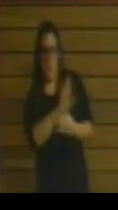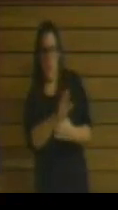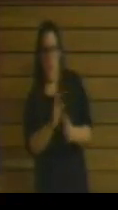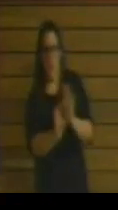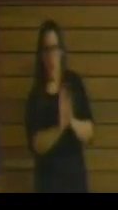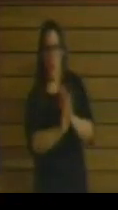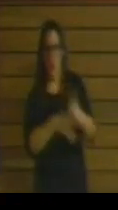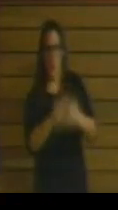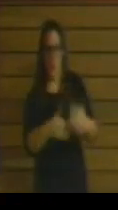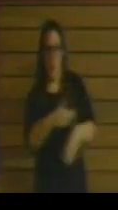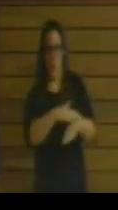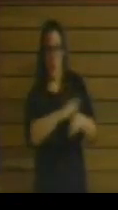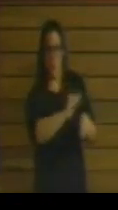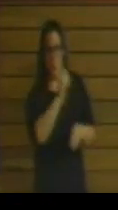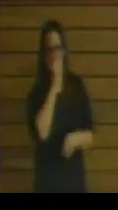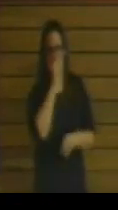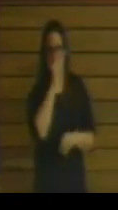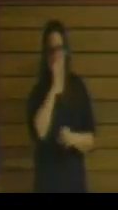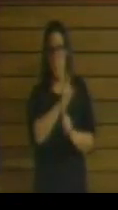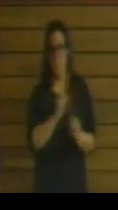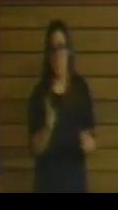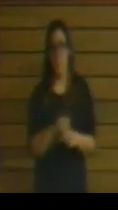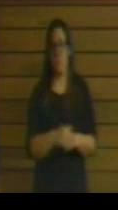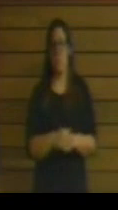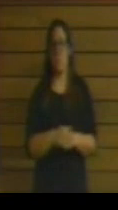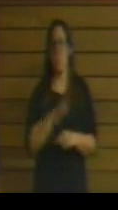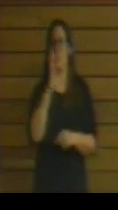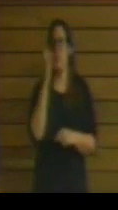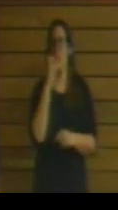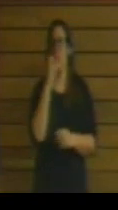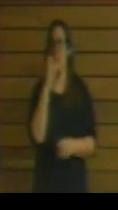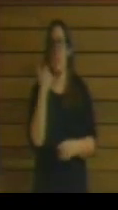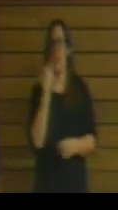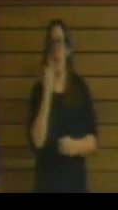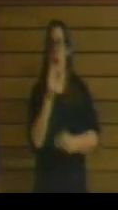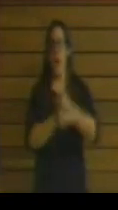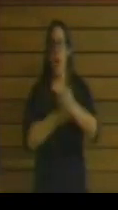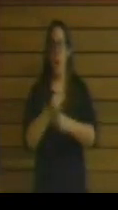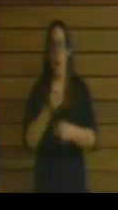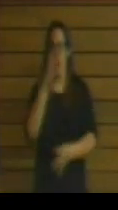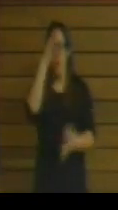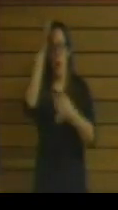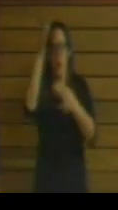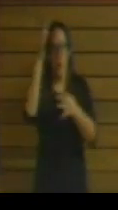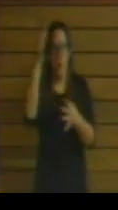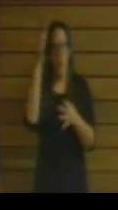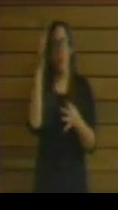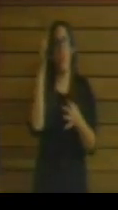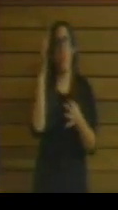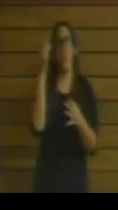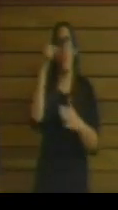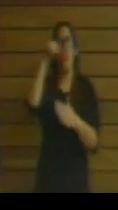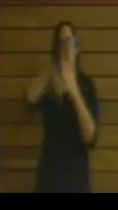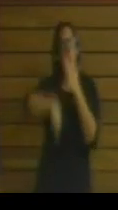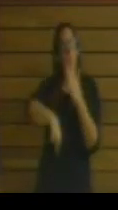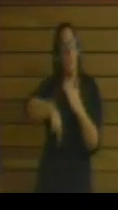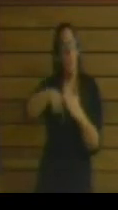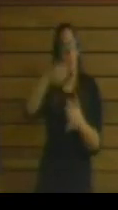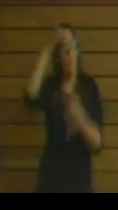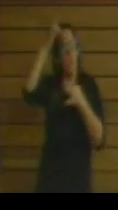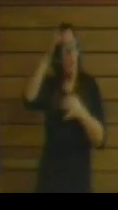mantenido en los años de Gobierno. Y si hay que hacer otro tipo de detalles y observar y profundizar en lo ya